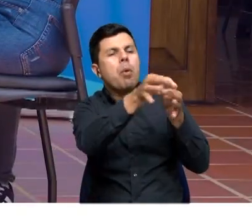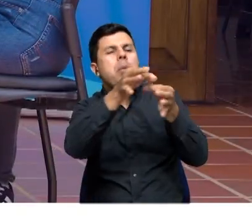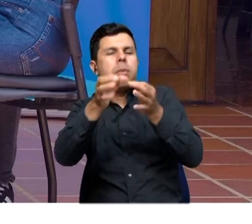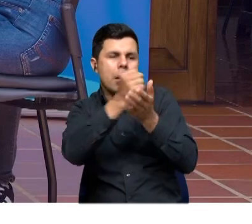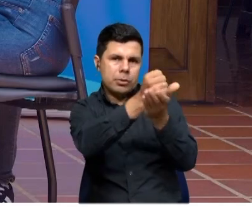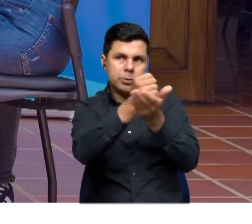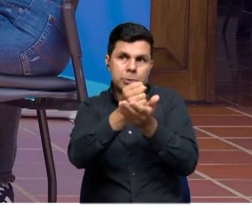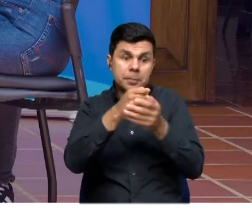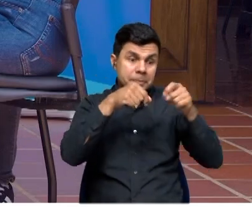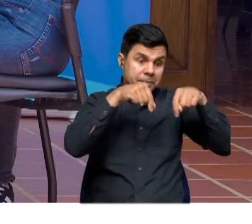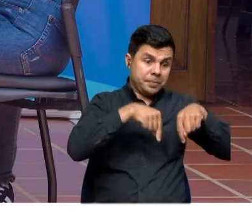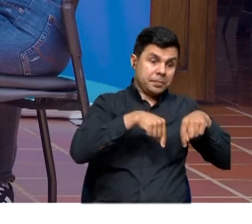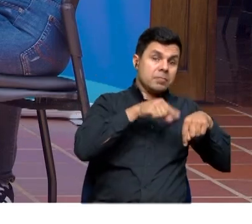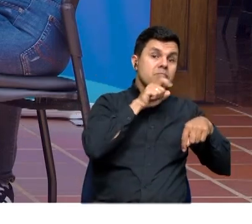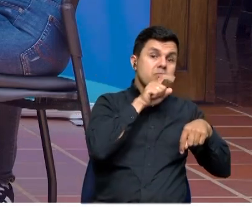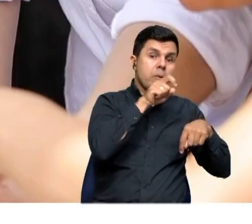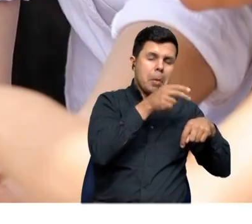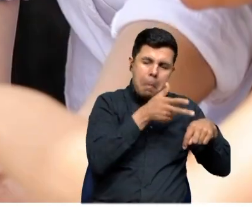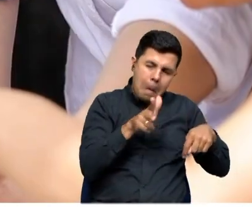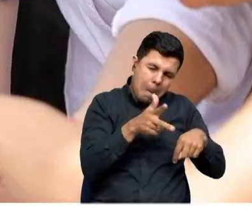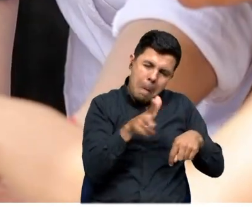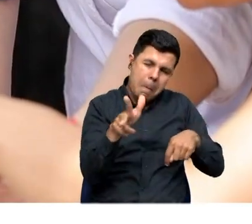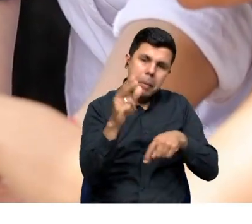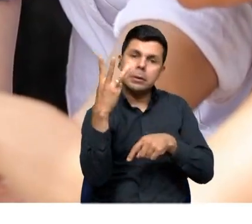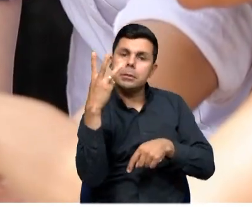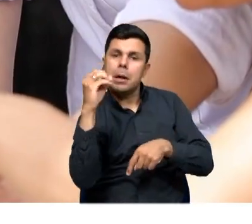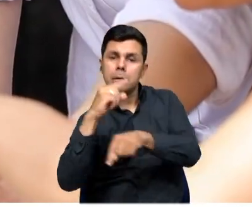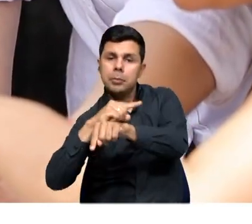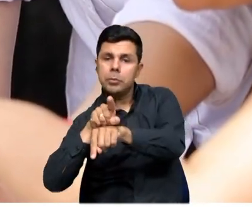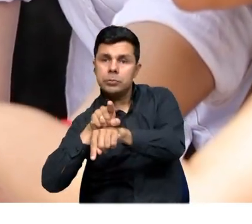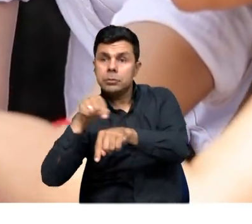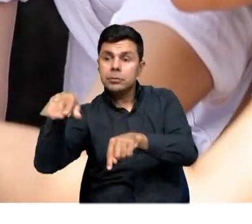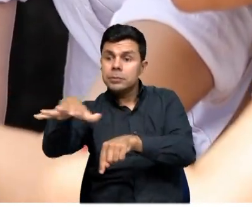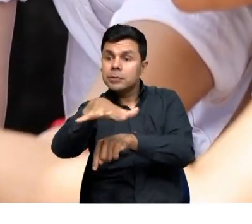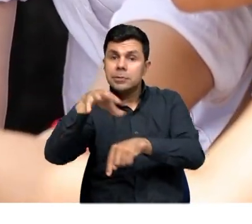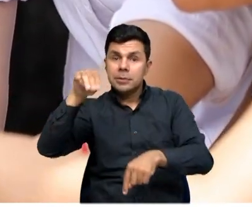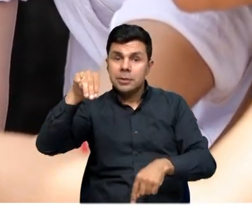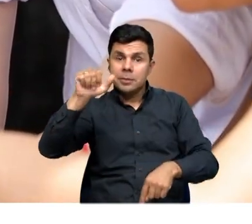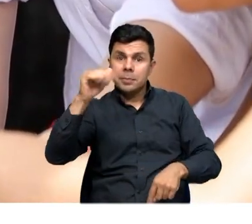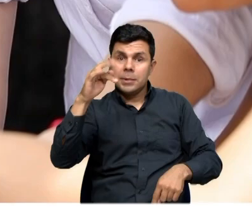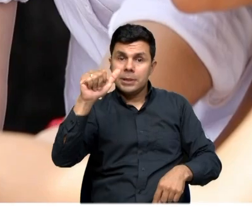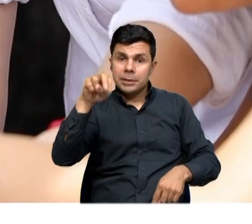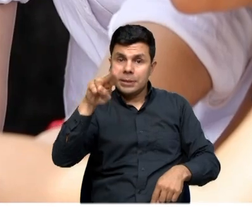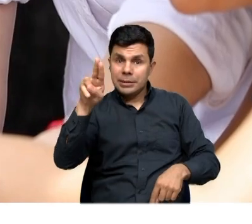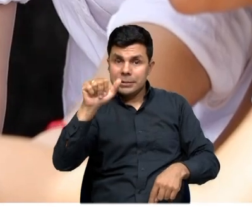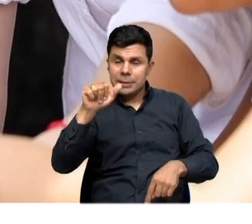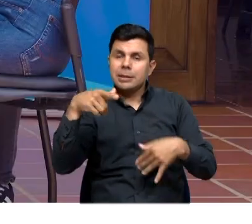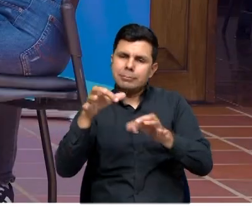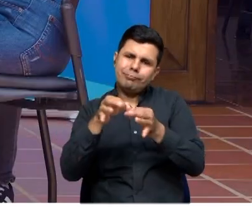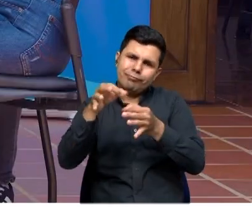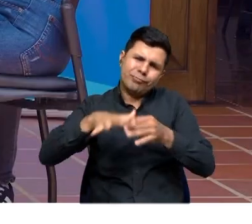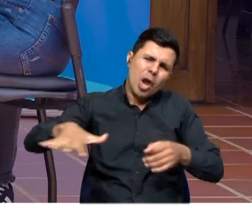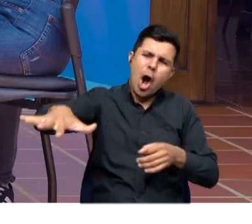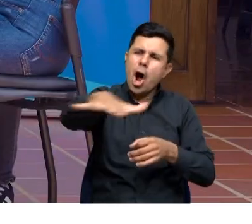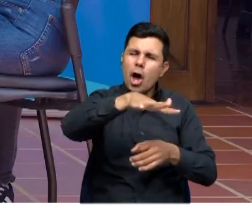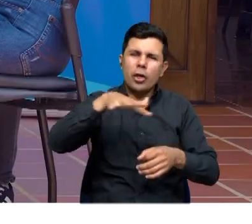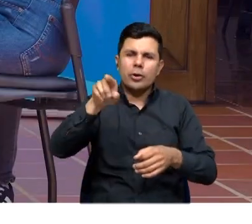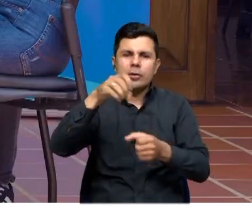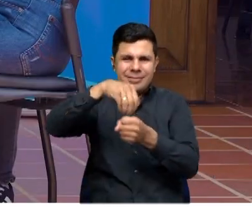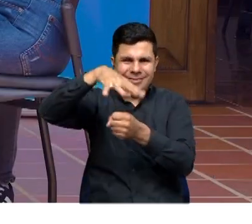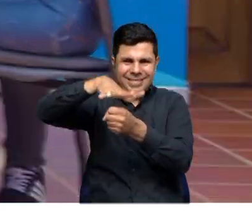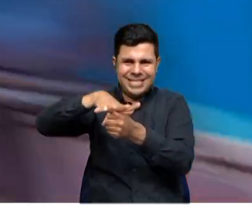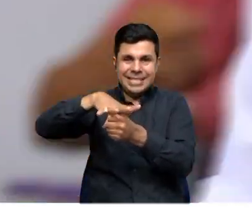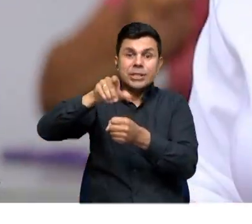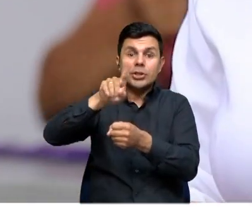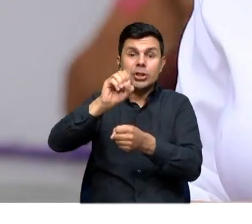ubicado a 30 kilómetros de Bucaramanga, en la capital de la provincia de Soto Norte. ¿Qué atractivos turísticos tiene